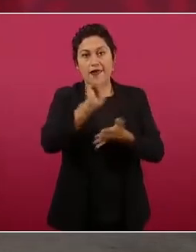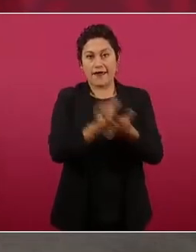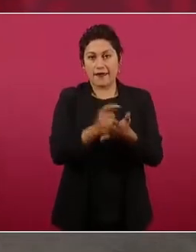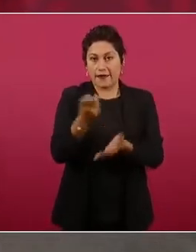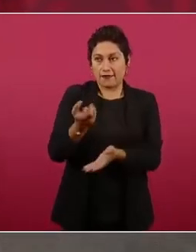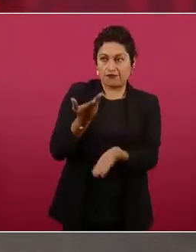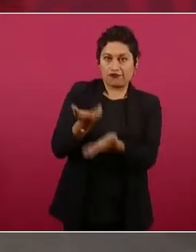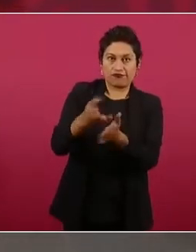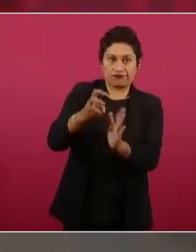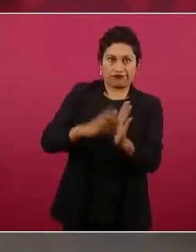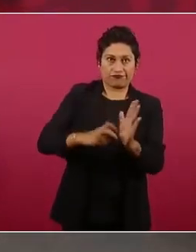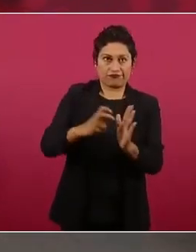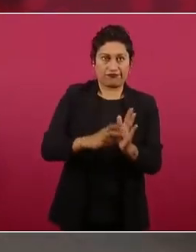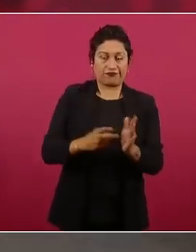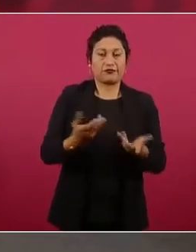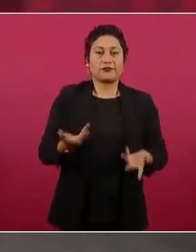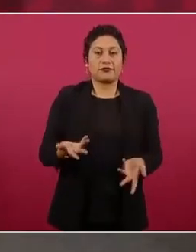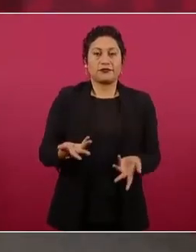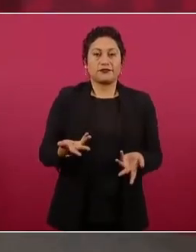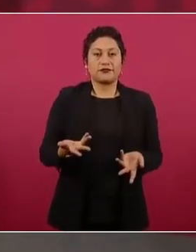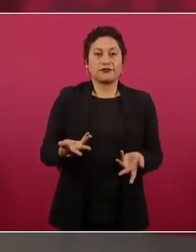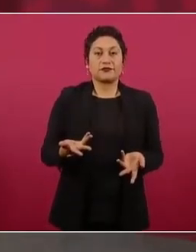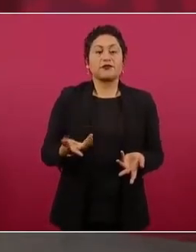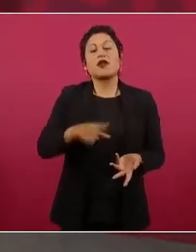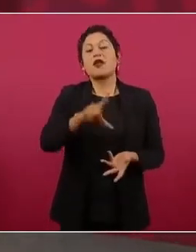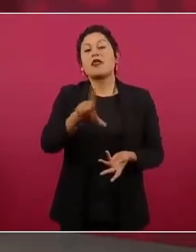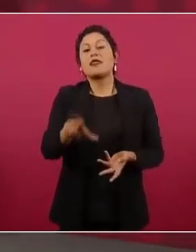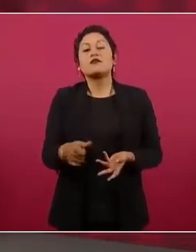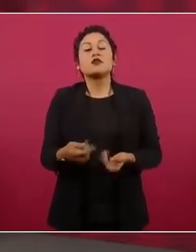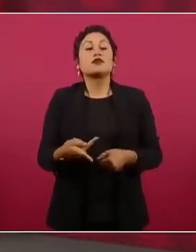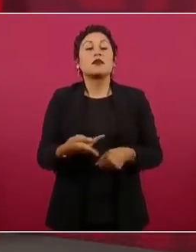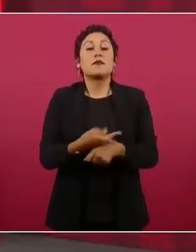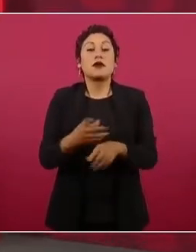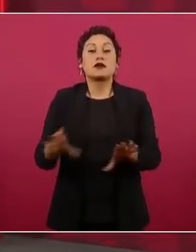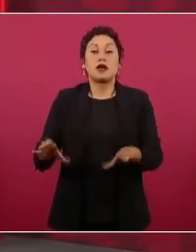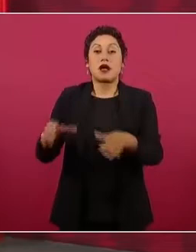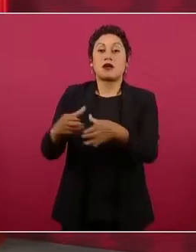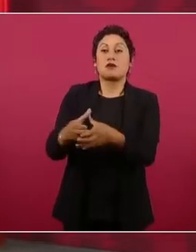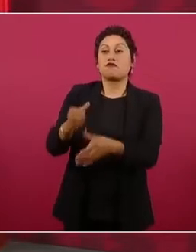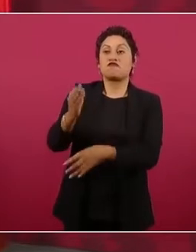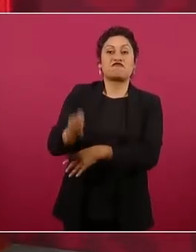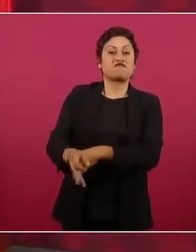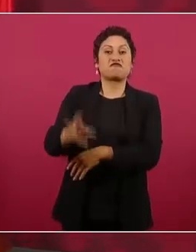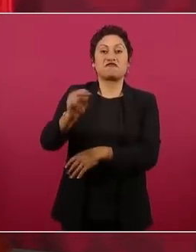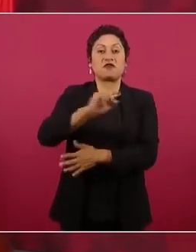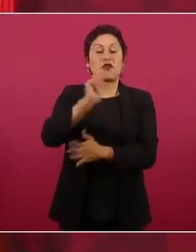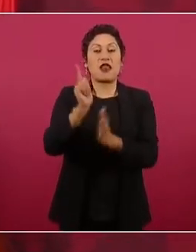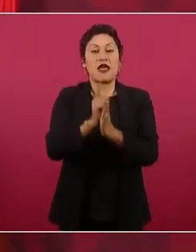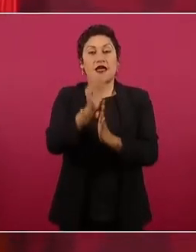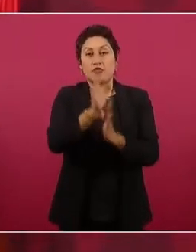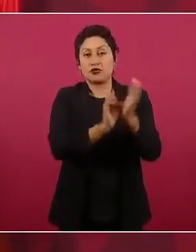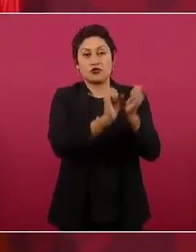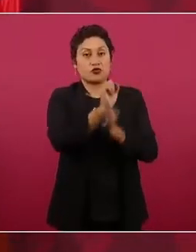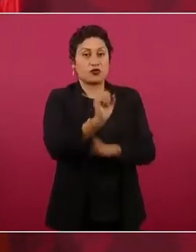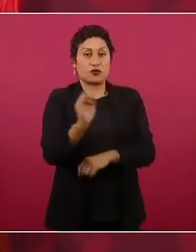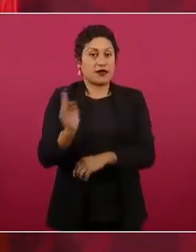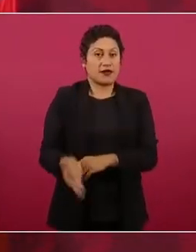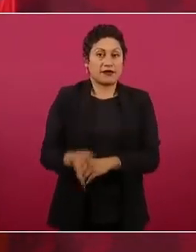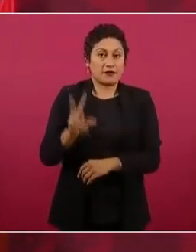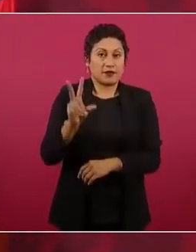no aprobaron la reforma constitucional, pero